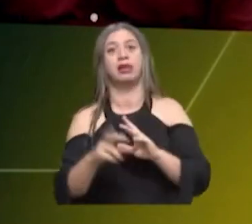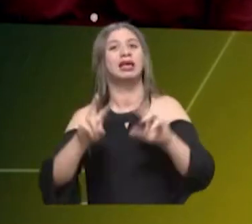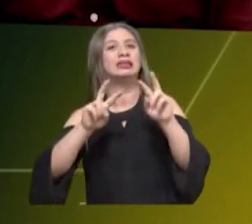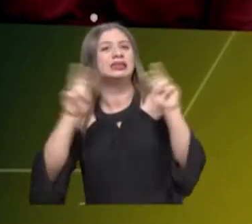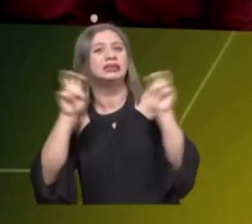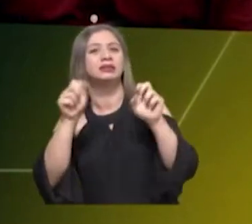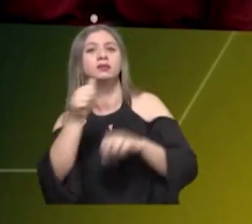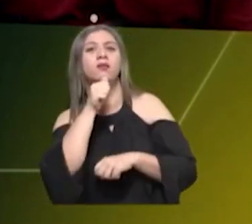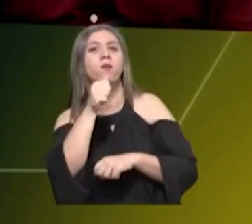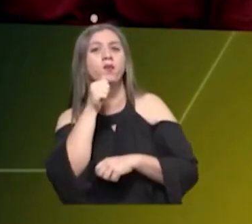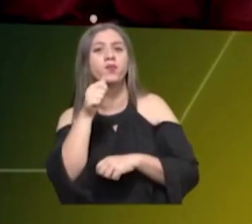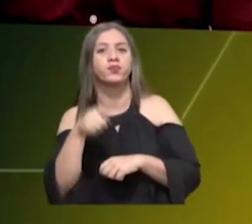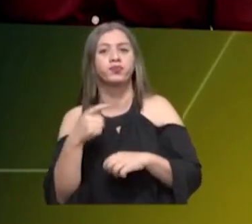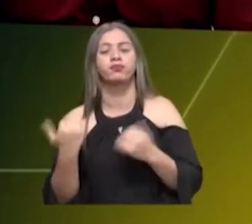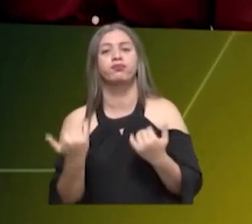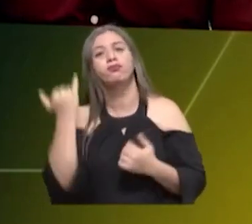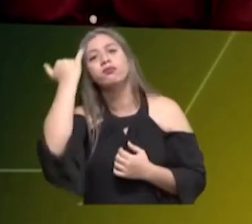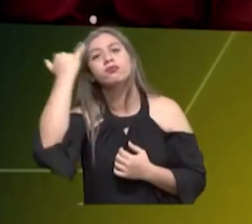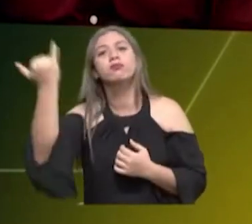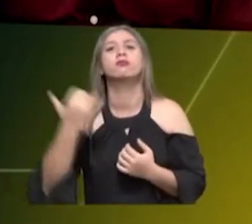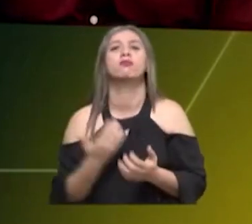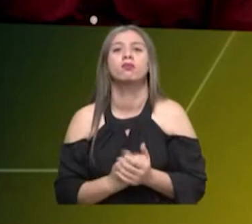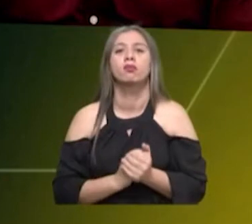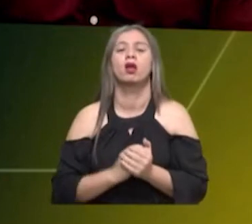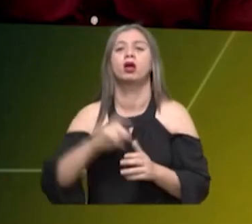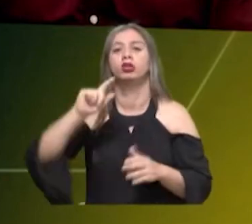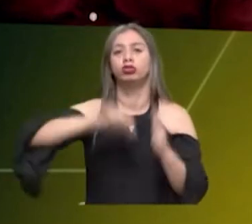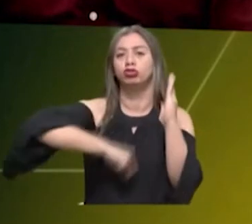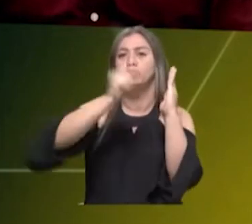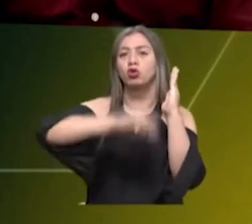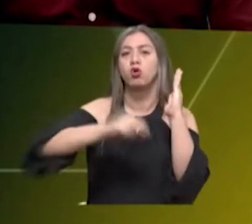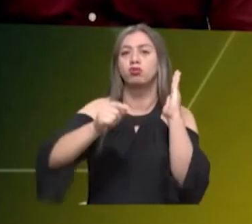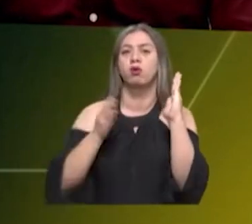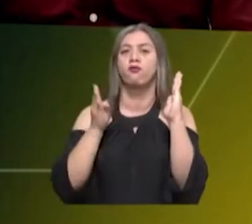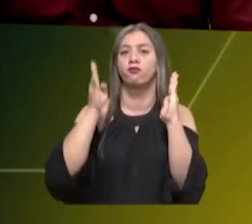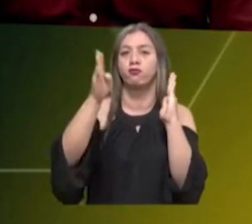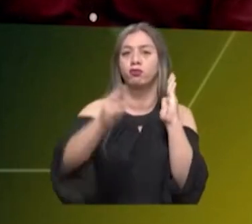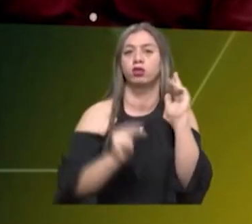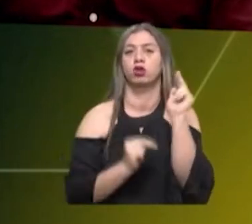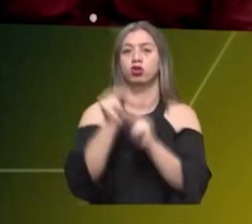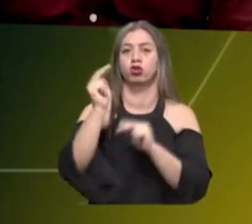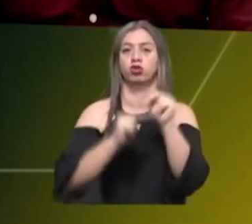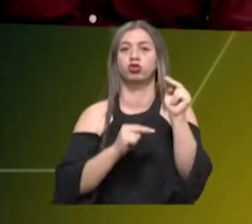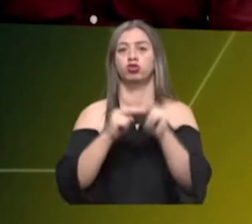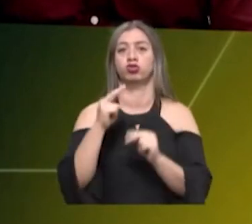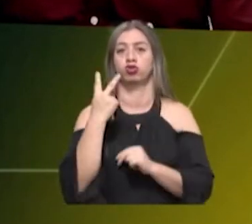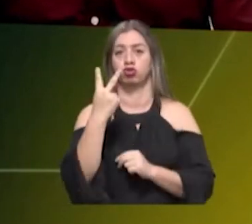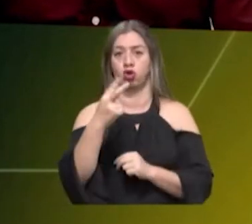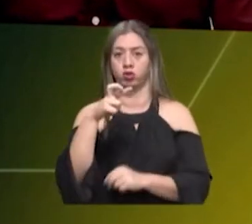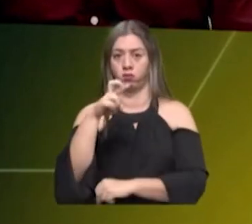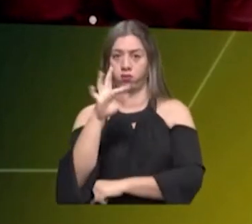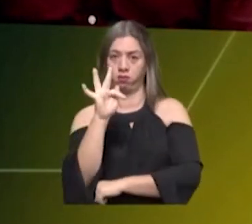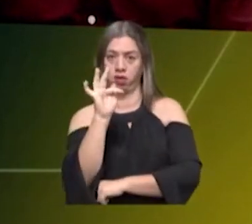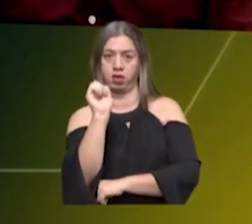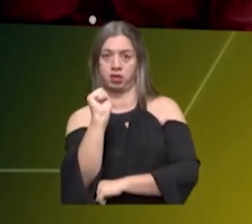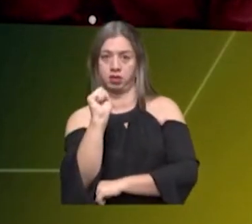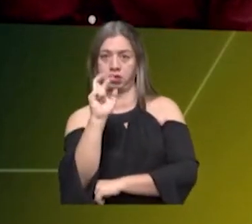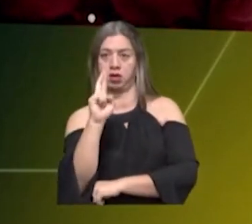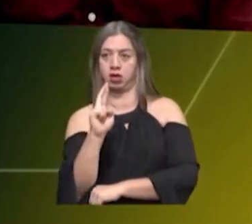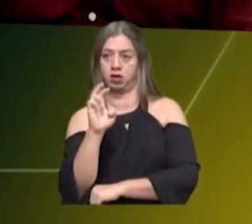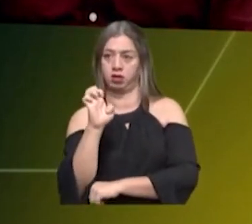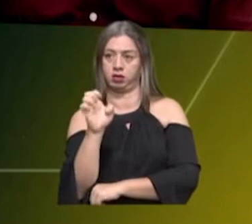corporación inició este año, contrató con vigencias futuras con la construcción de dos petares, dos de las más importantes